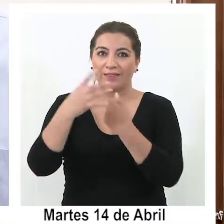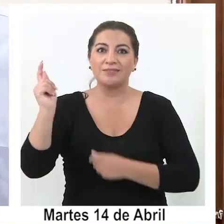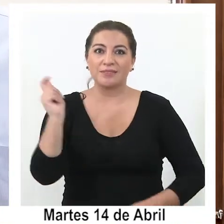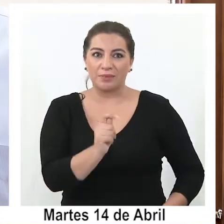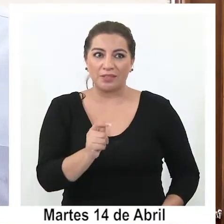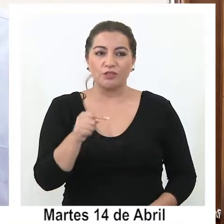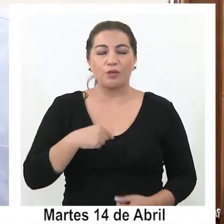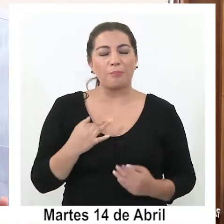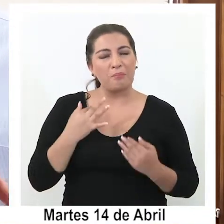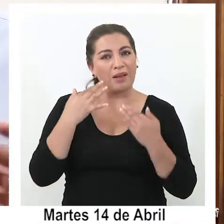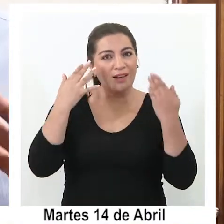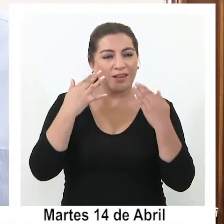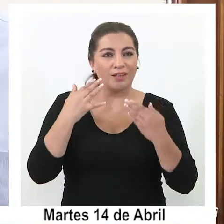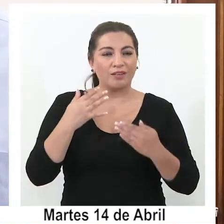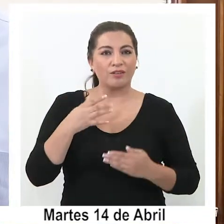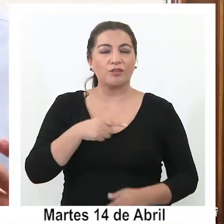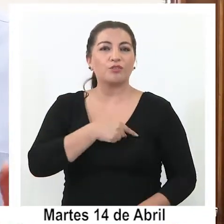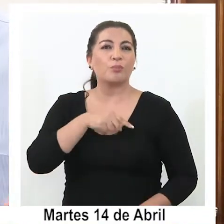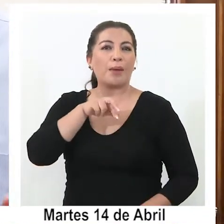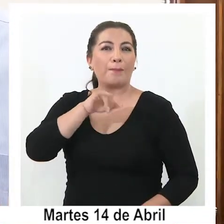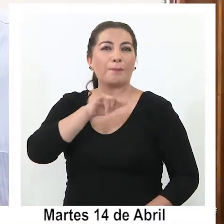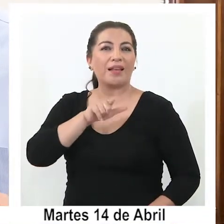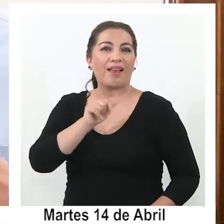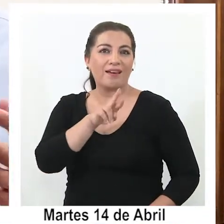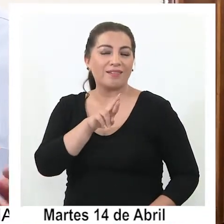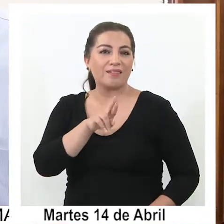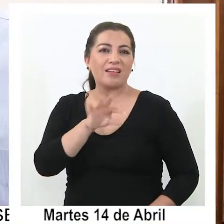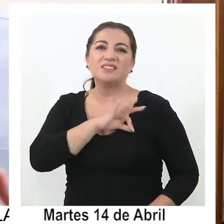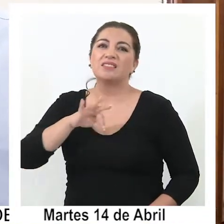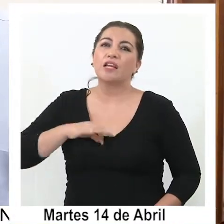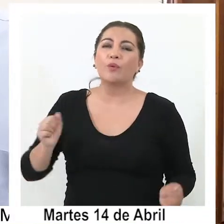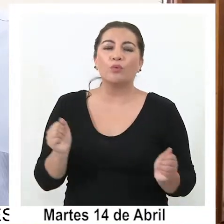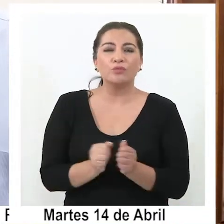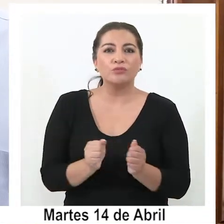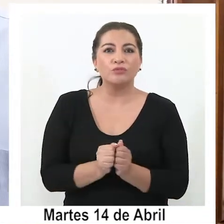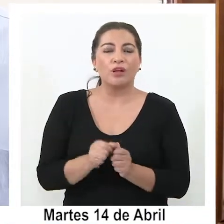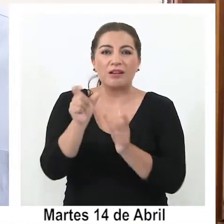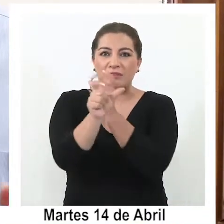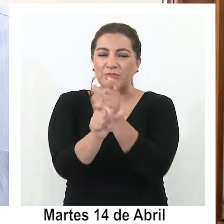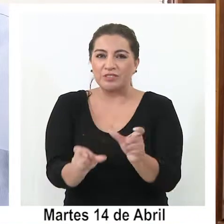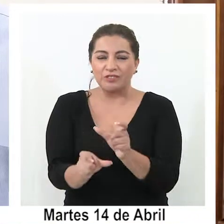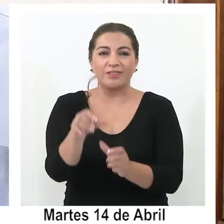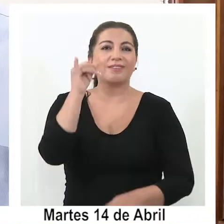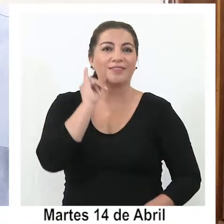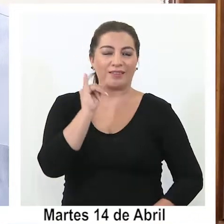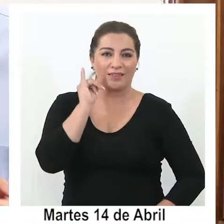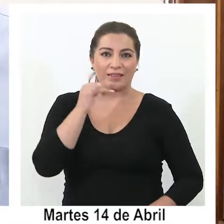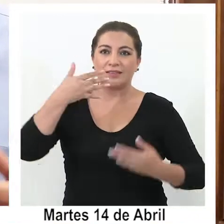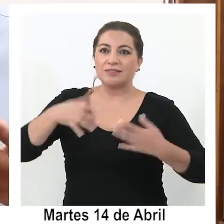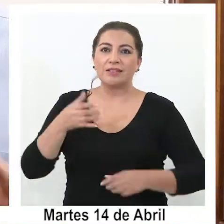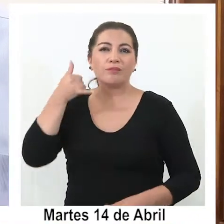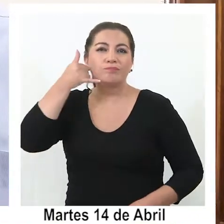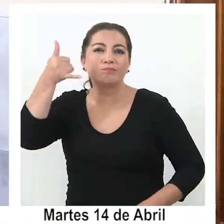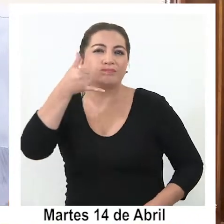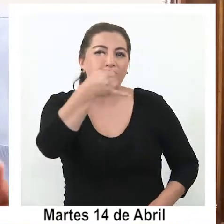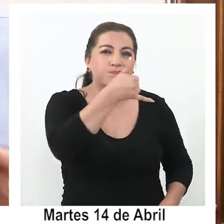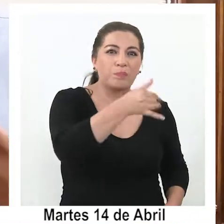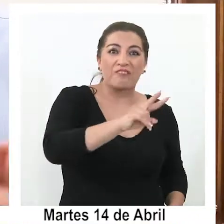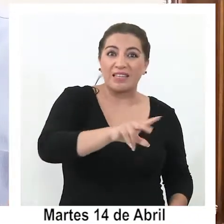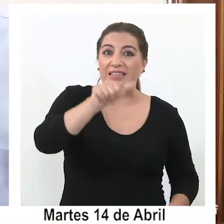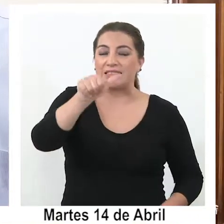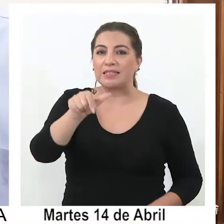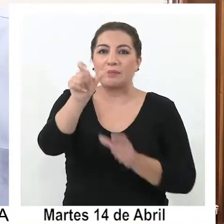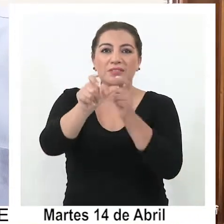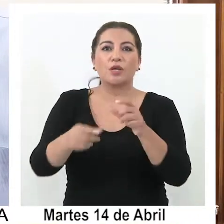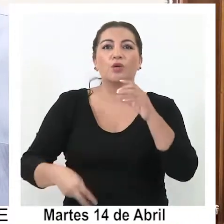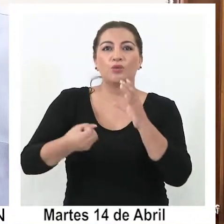y por eso me alegra mucho que la Pilar Barrientos, nuestra Ceremi, con todo el equipo de la región, hayan llamado a 26 familias que son